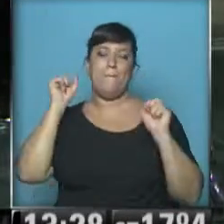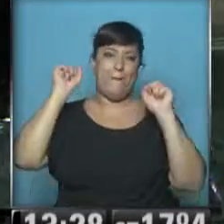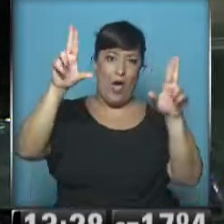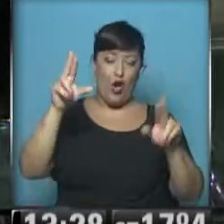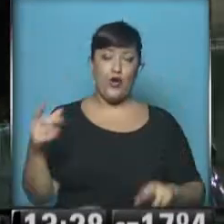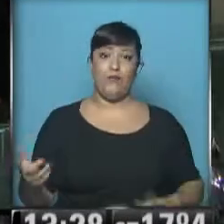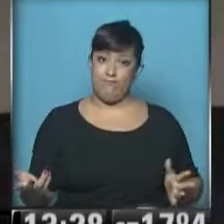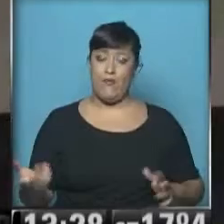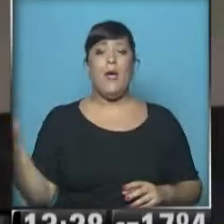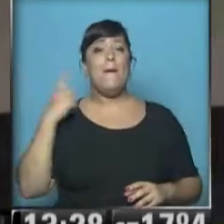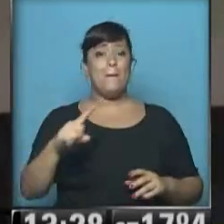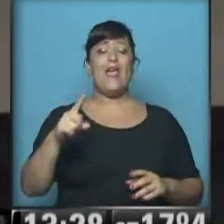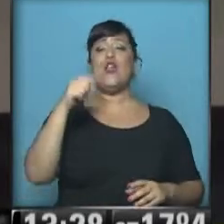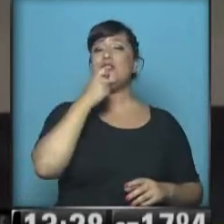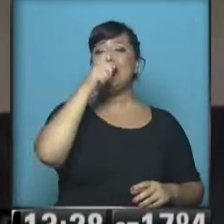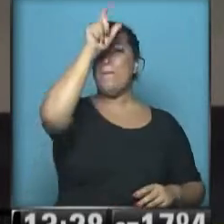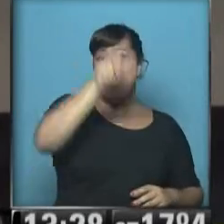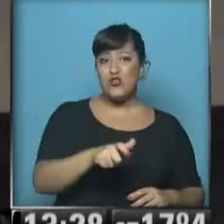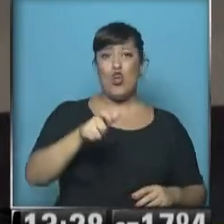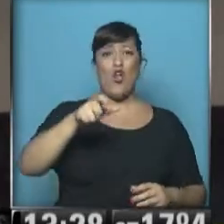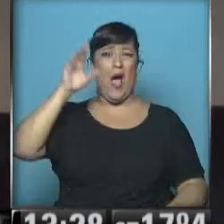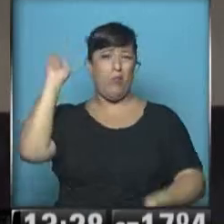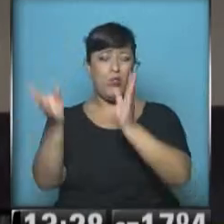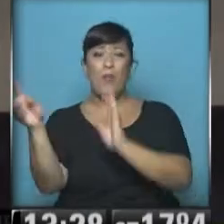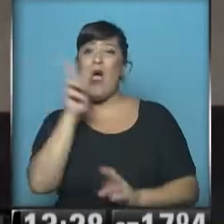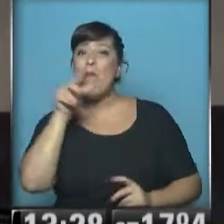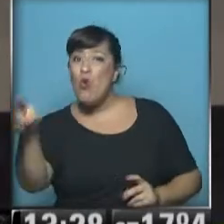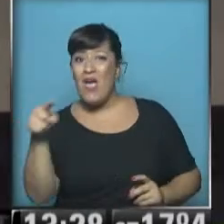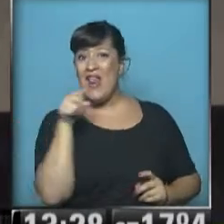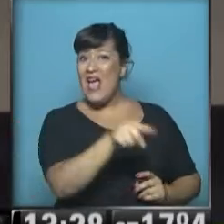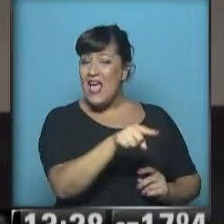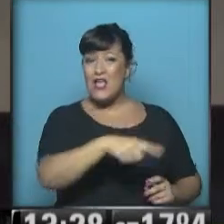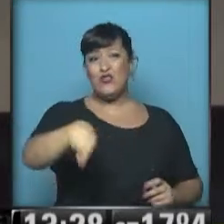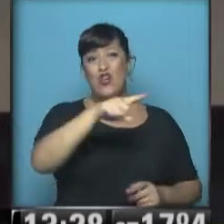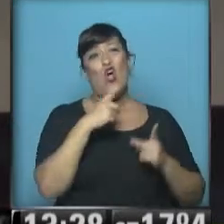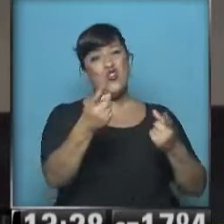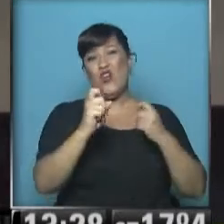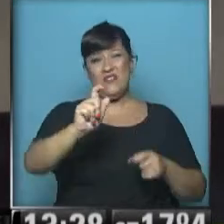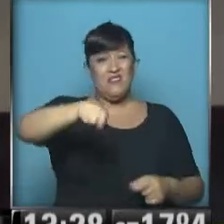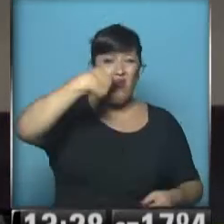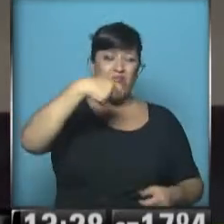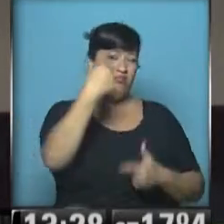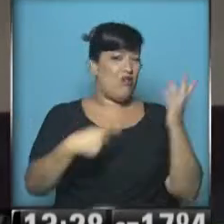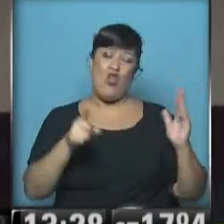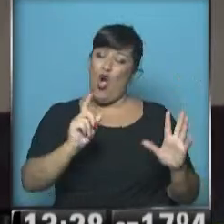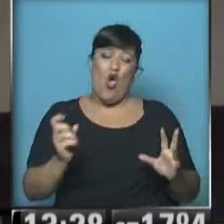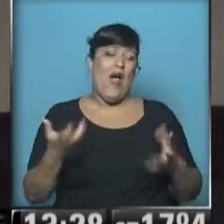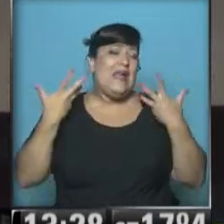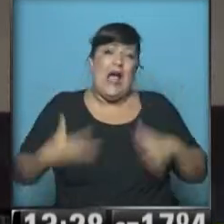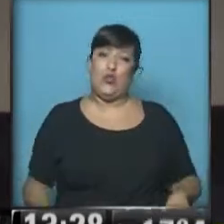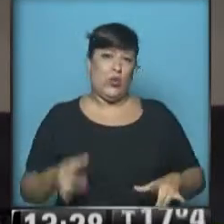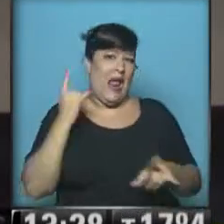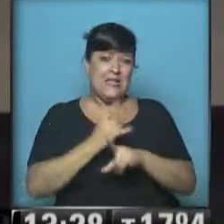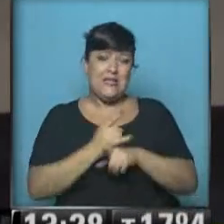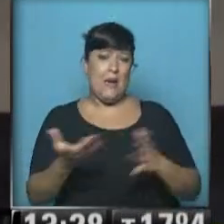quien es violento con las mujeres, lamentablemente, no necesita estas cosas. Es violento de todas las